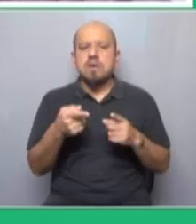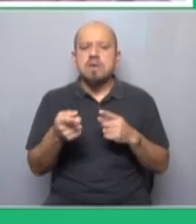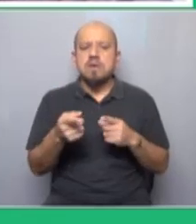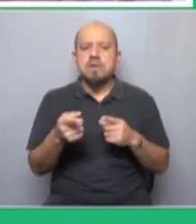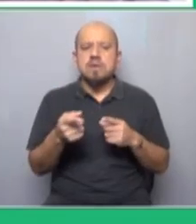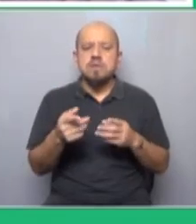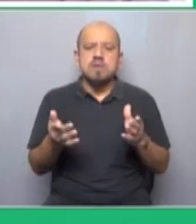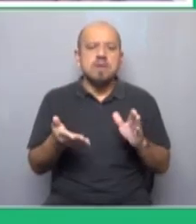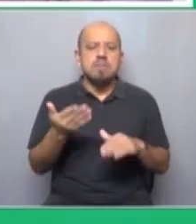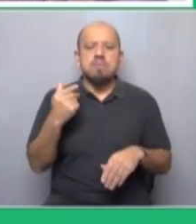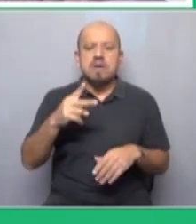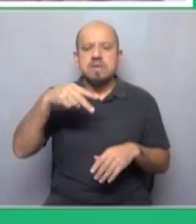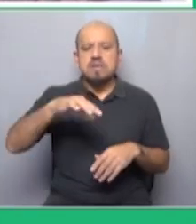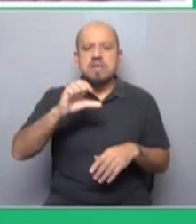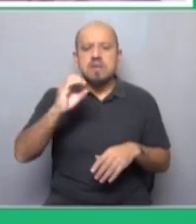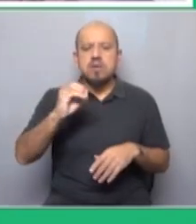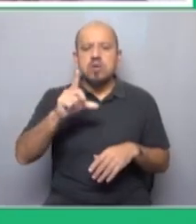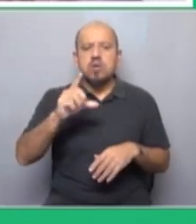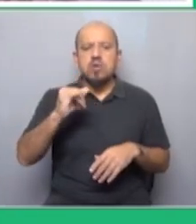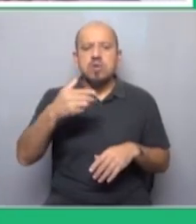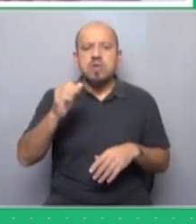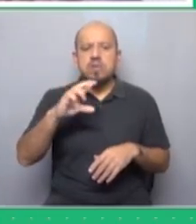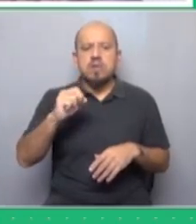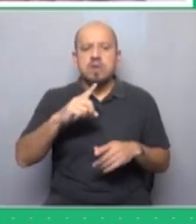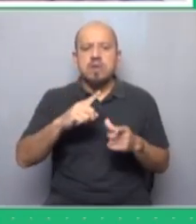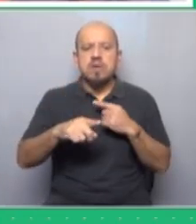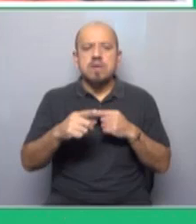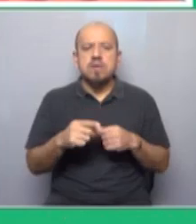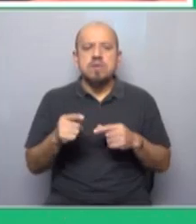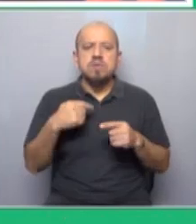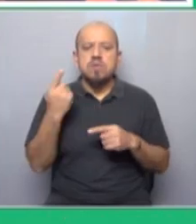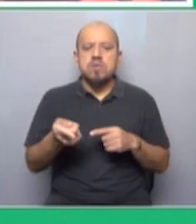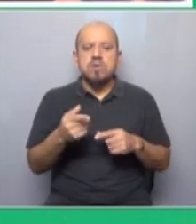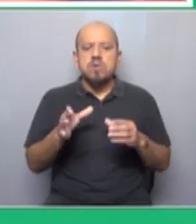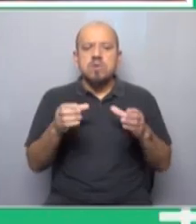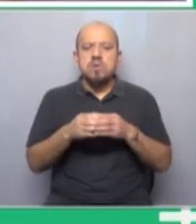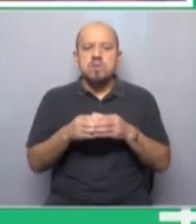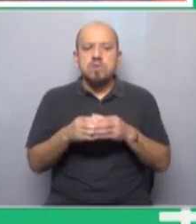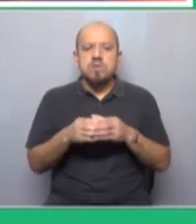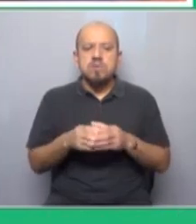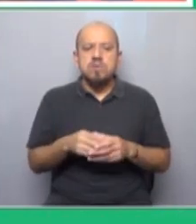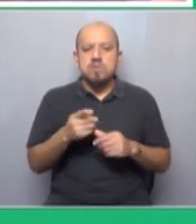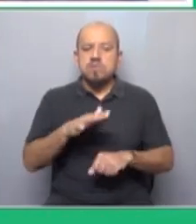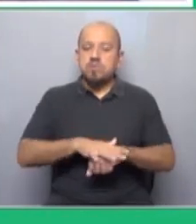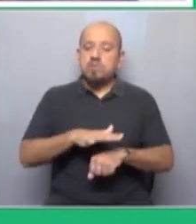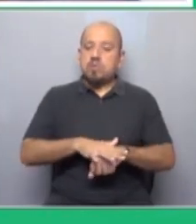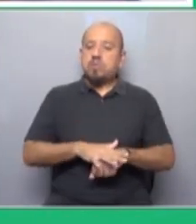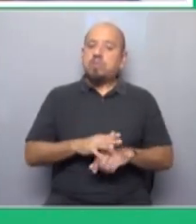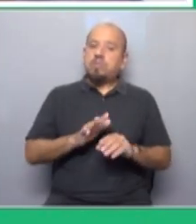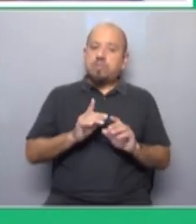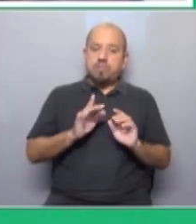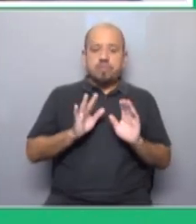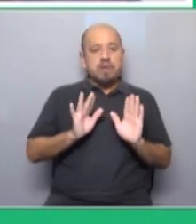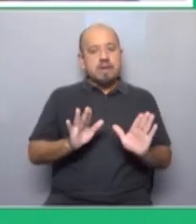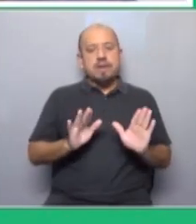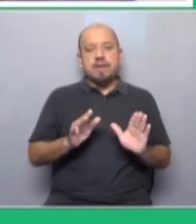más neoliberalismo, más de lo que hemos tenido de la globalización capitalista. Otro sector de la élite dice, momento, señores, vamos